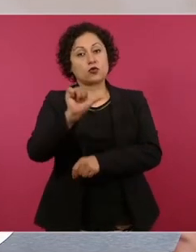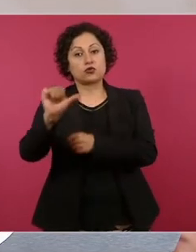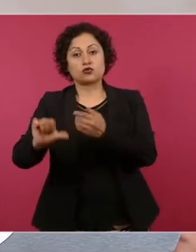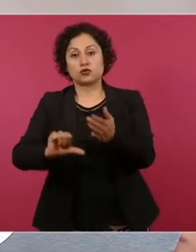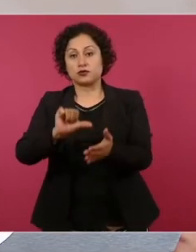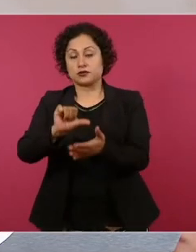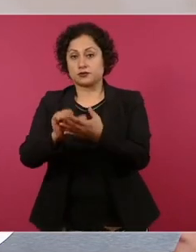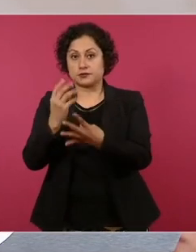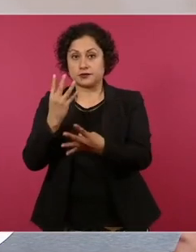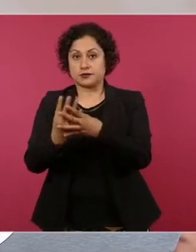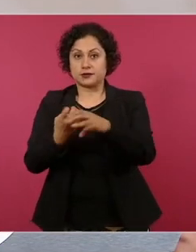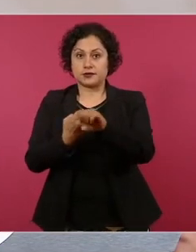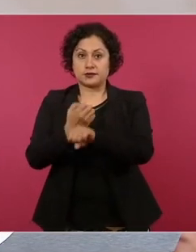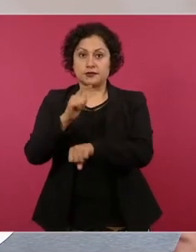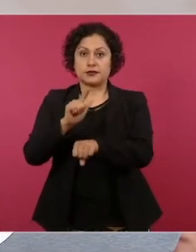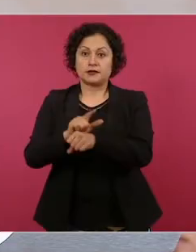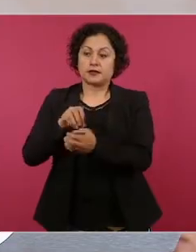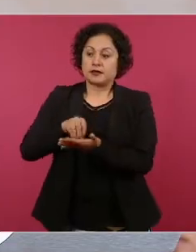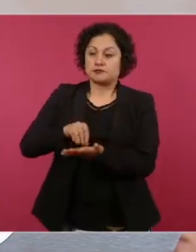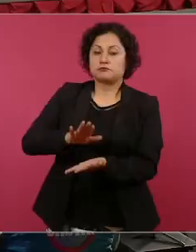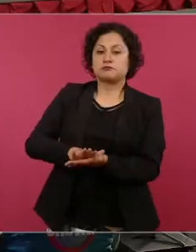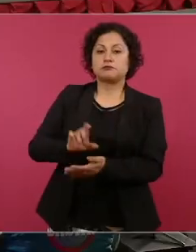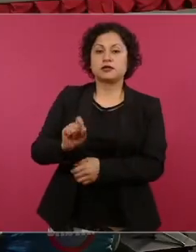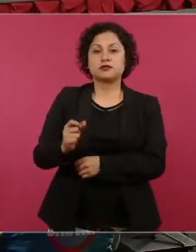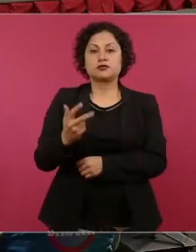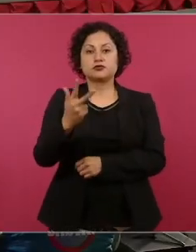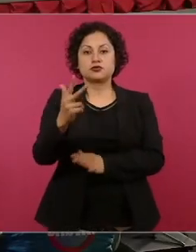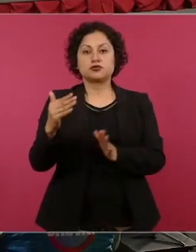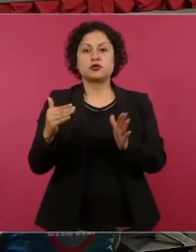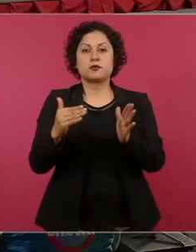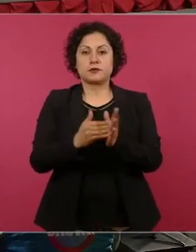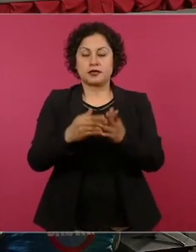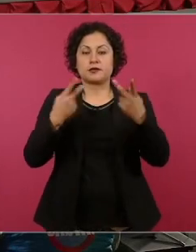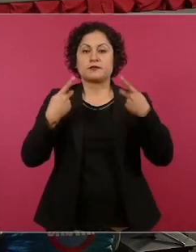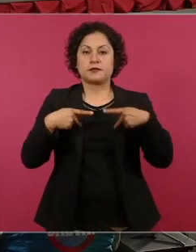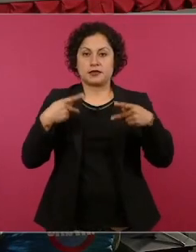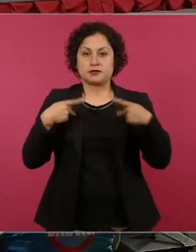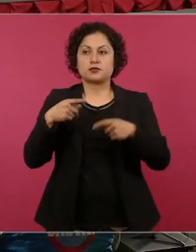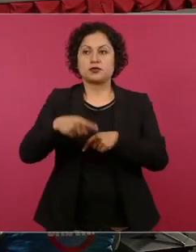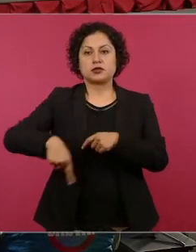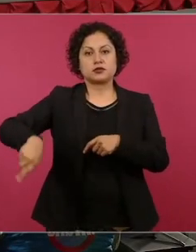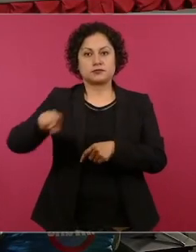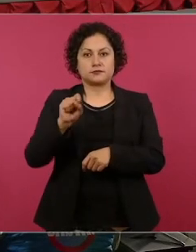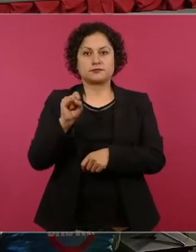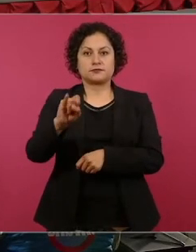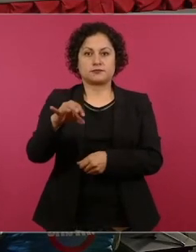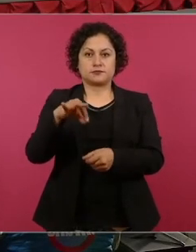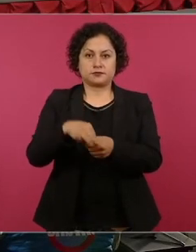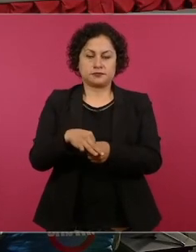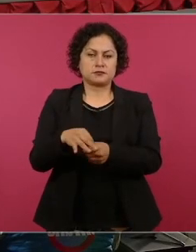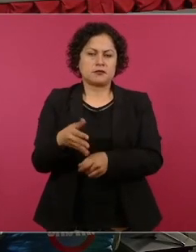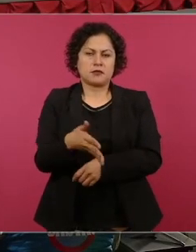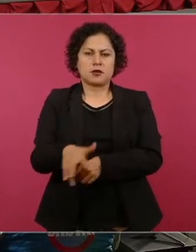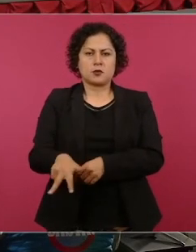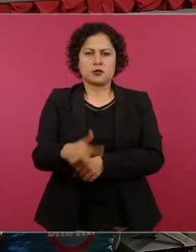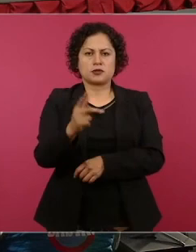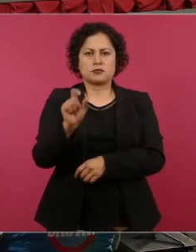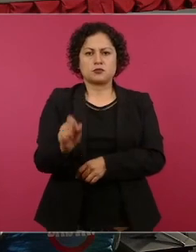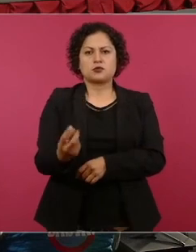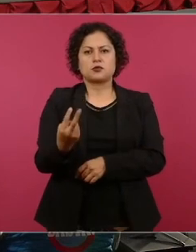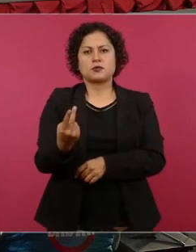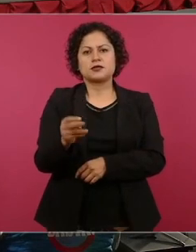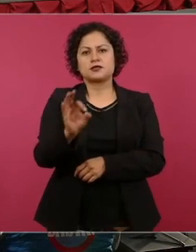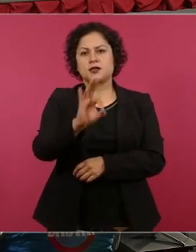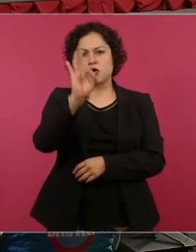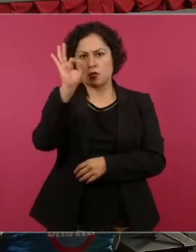registraron 28 mil 46 personas privadas de la libertad, es decir, el 13.25 por ciento